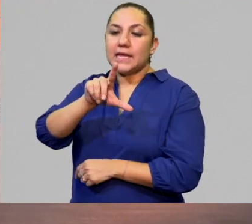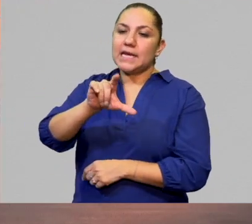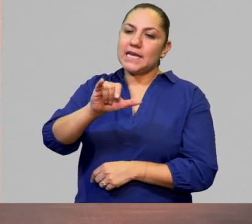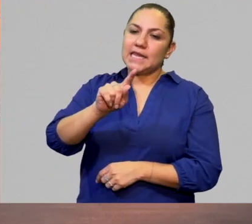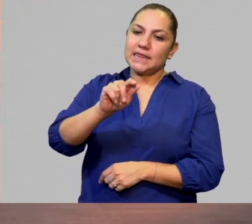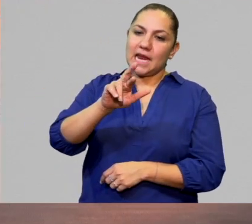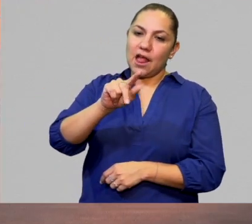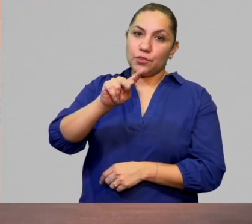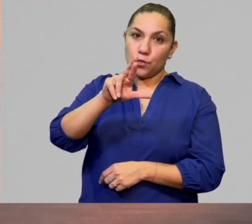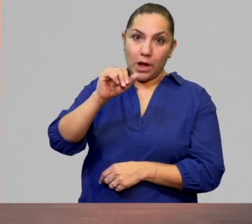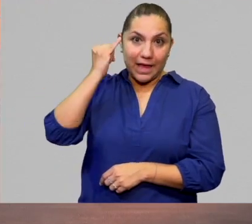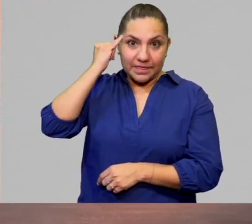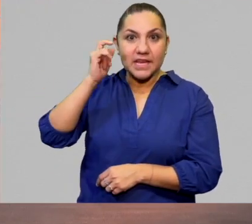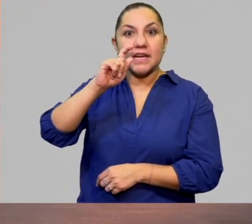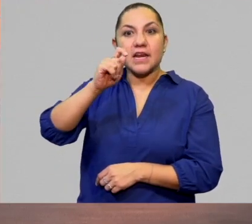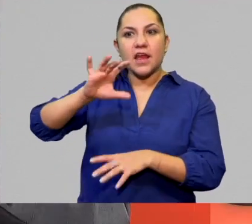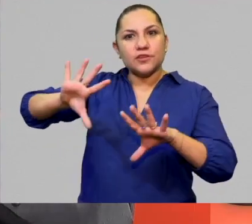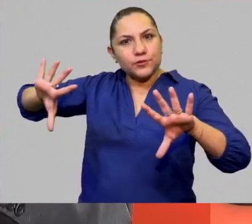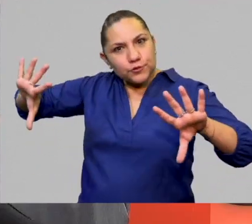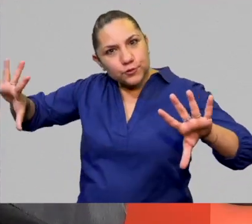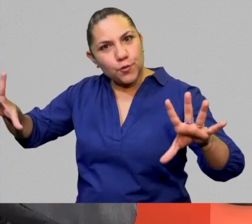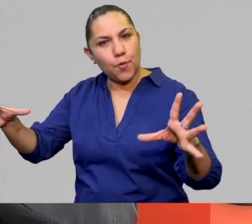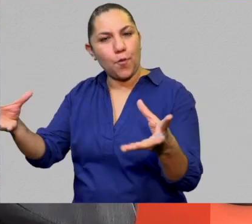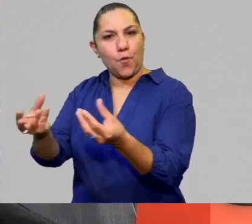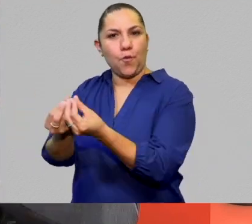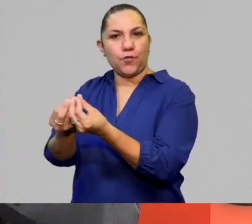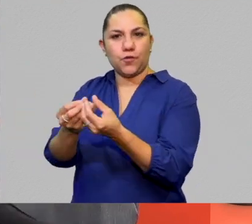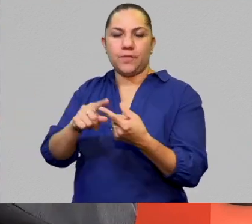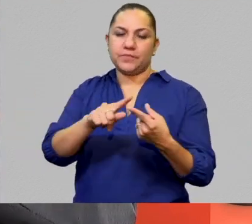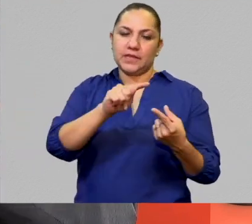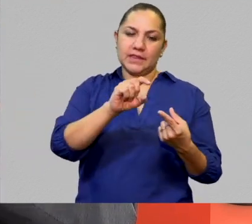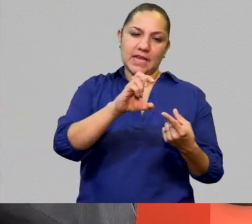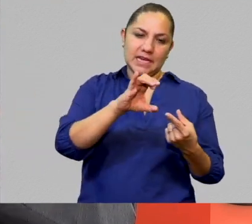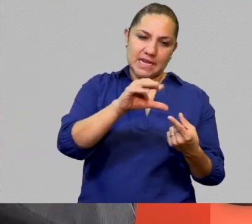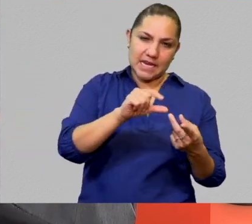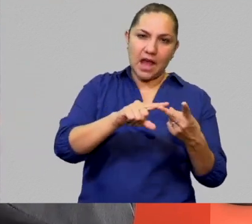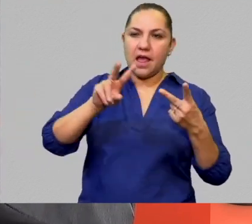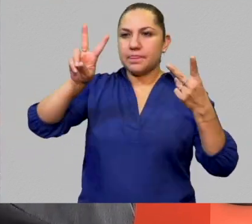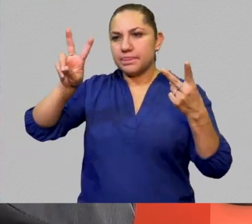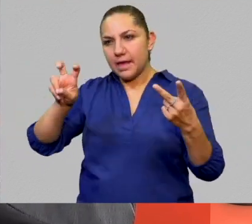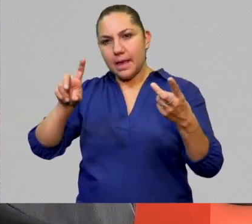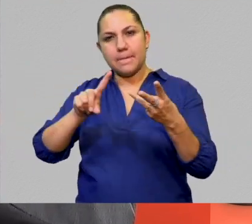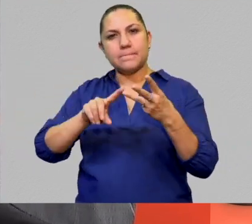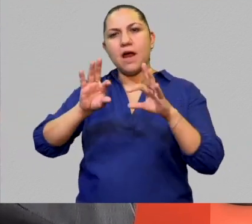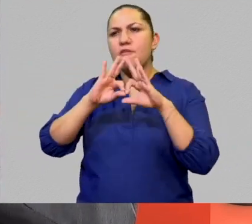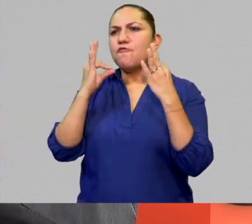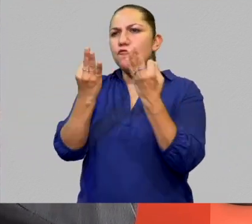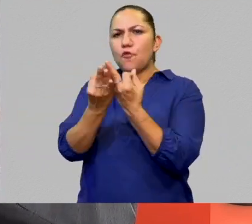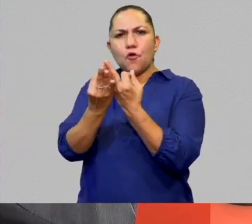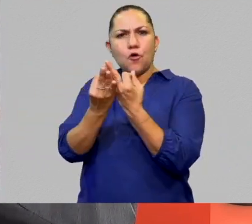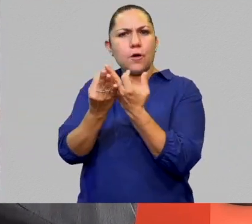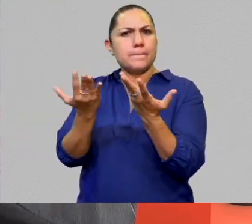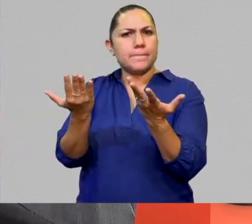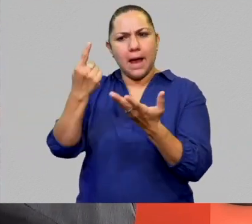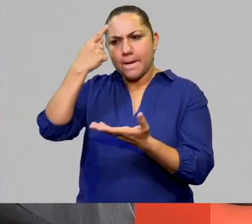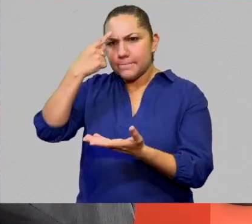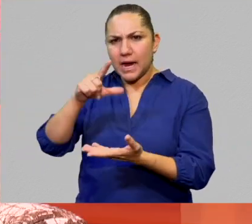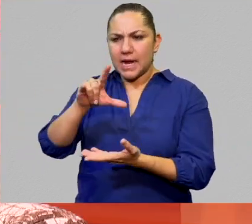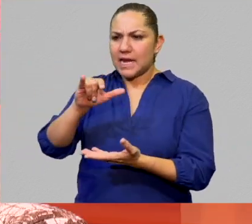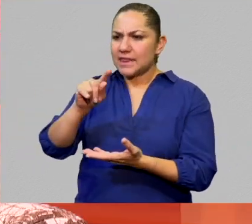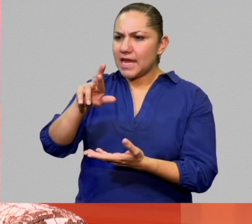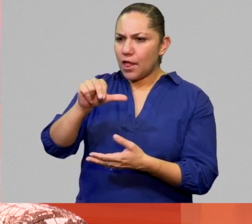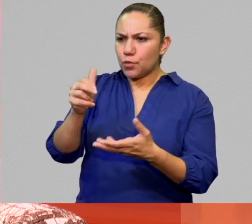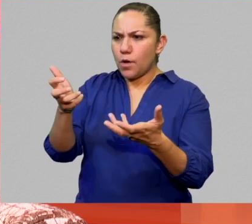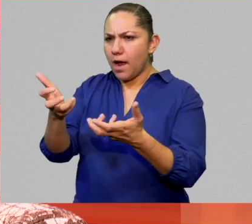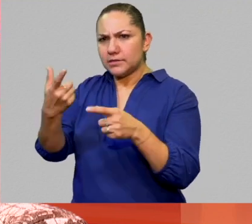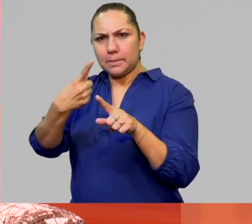ese conjunto de técnicas, de temas, de formas de hacer, incluso